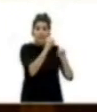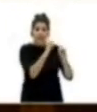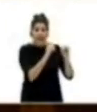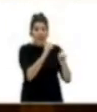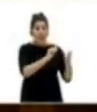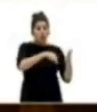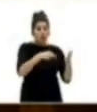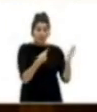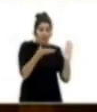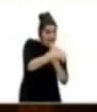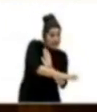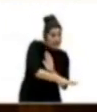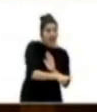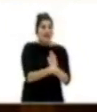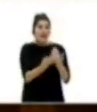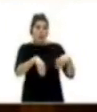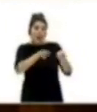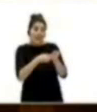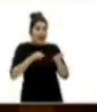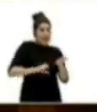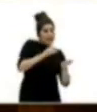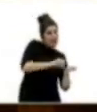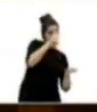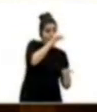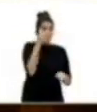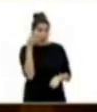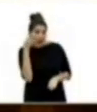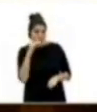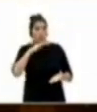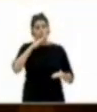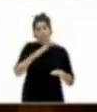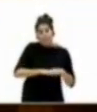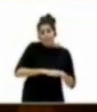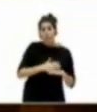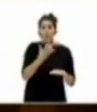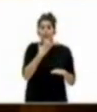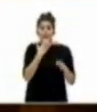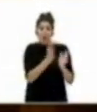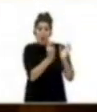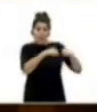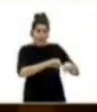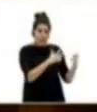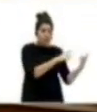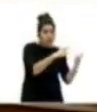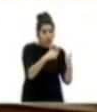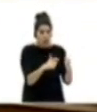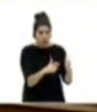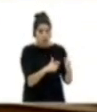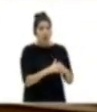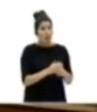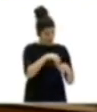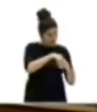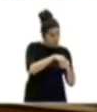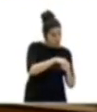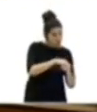contratación indefinida, igualdad salarial entre hombres y mujeres, cumplimiento de los convenios del sector? ¿Van